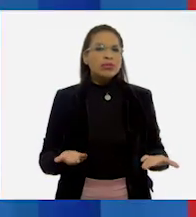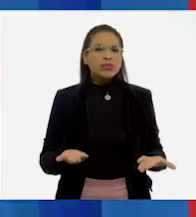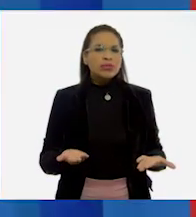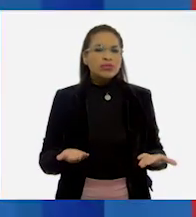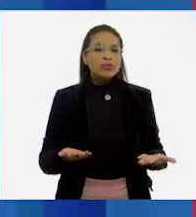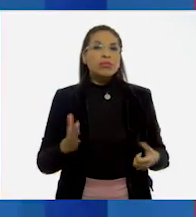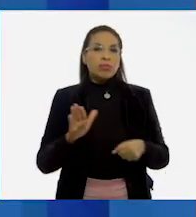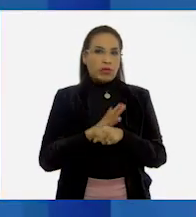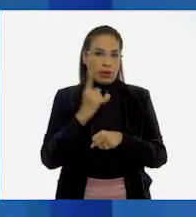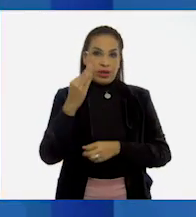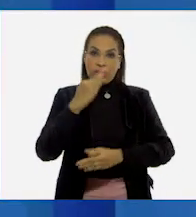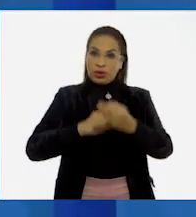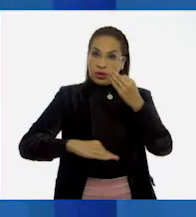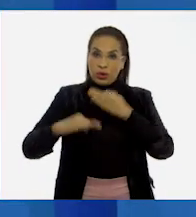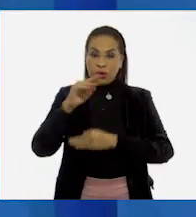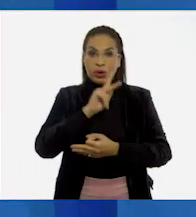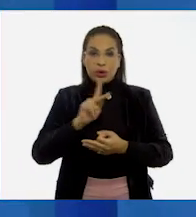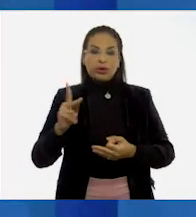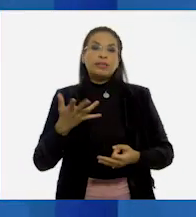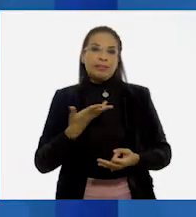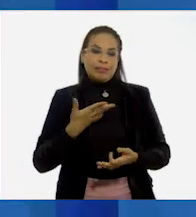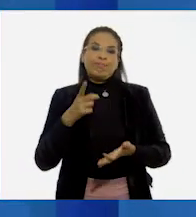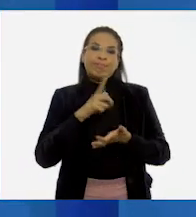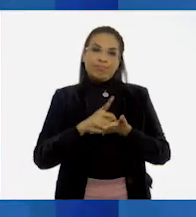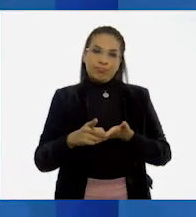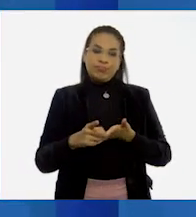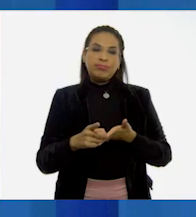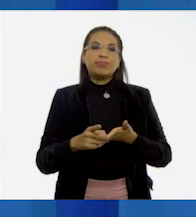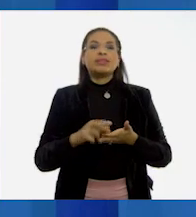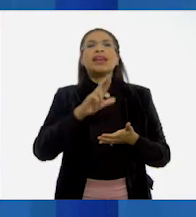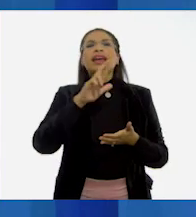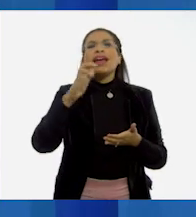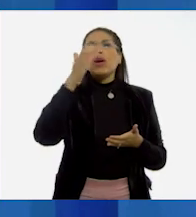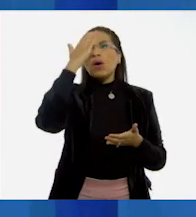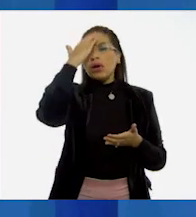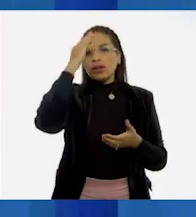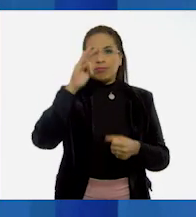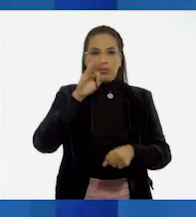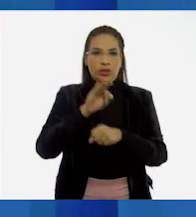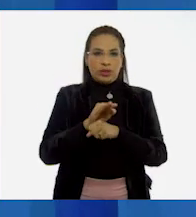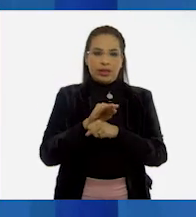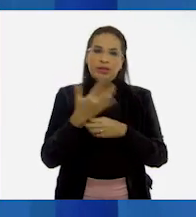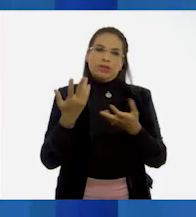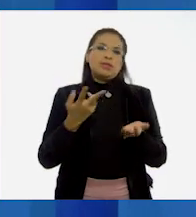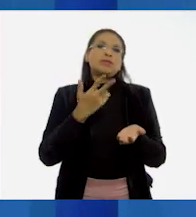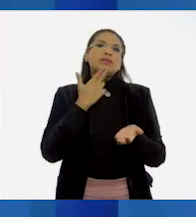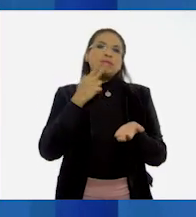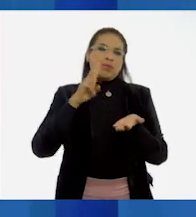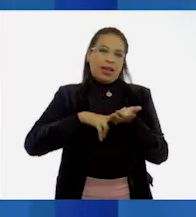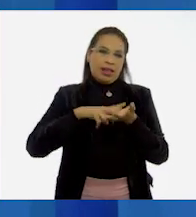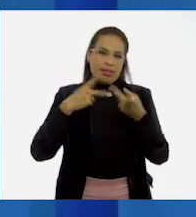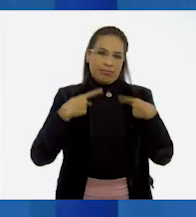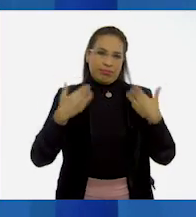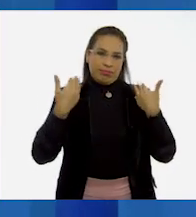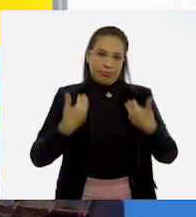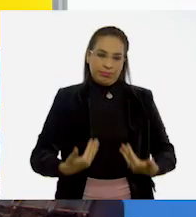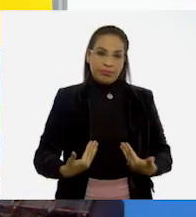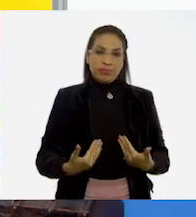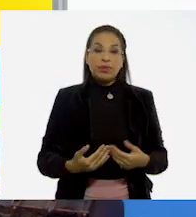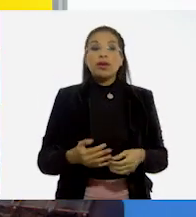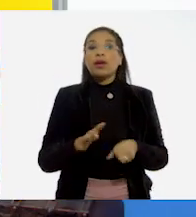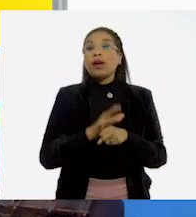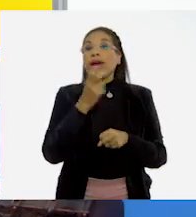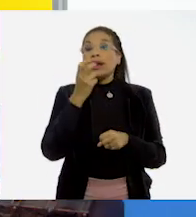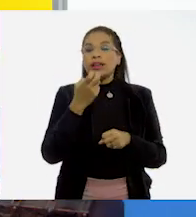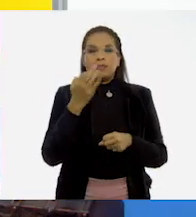Porque todas y todos tenemos derecho a que se reconozca, proteja nuestra dignidad. De este